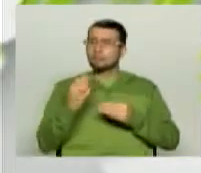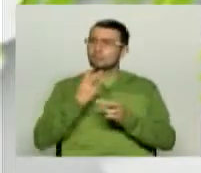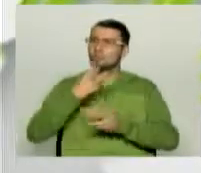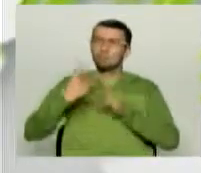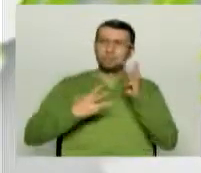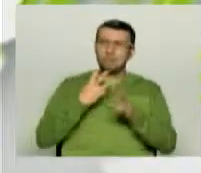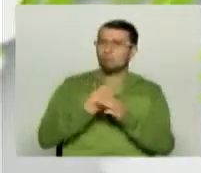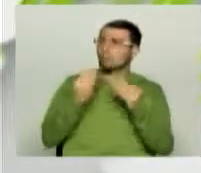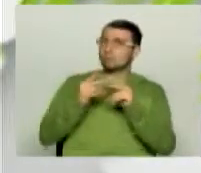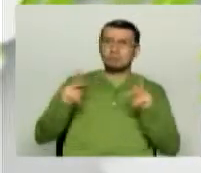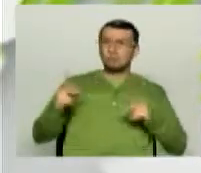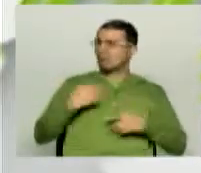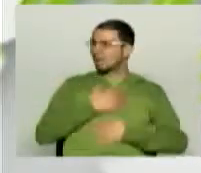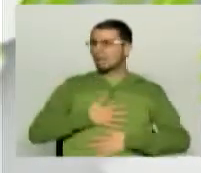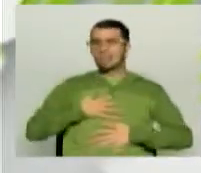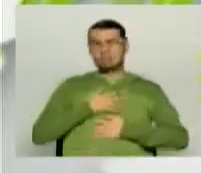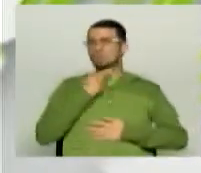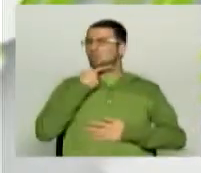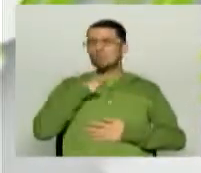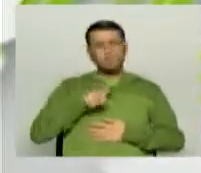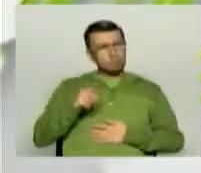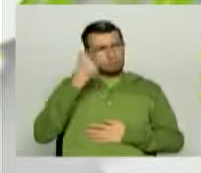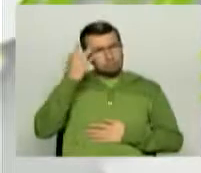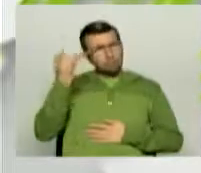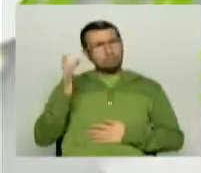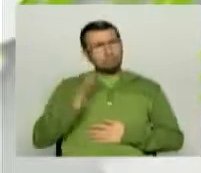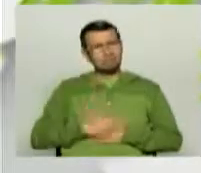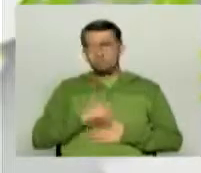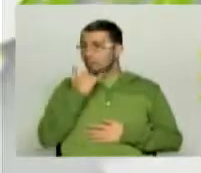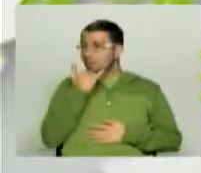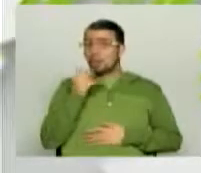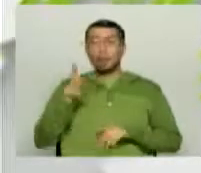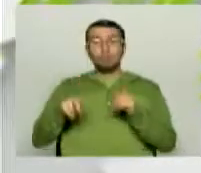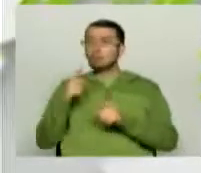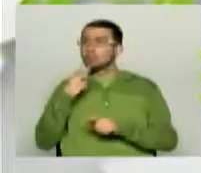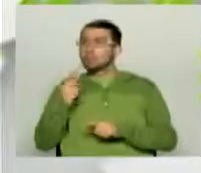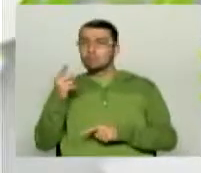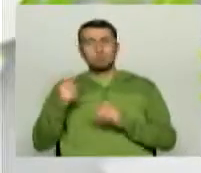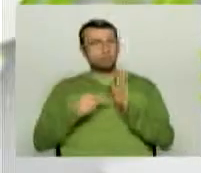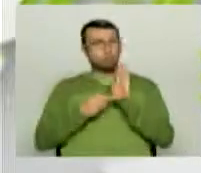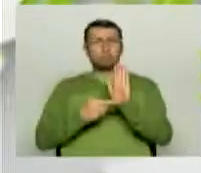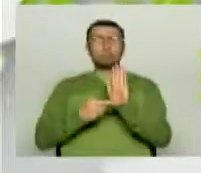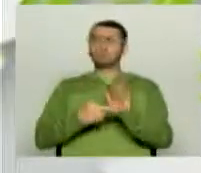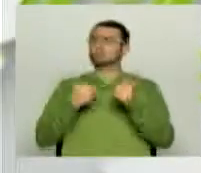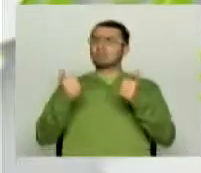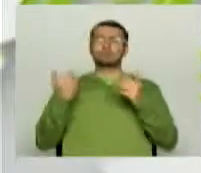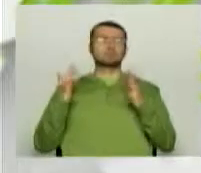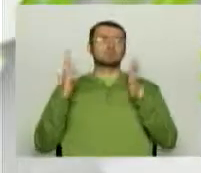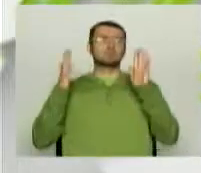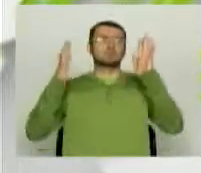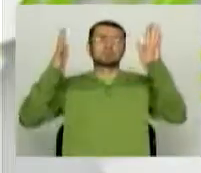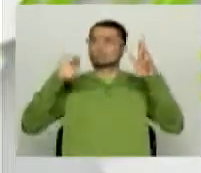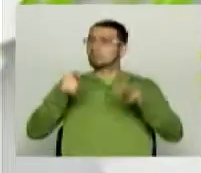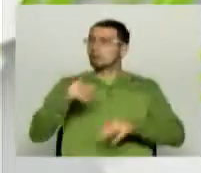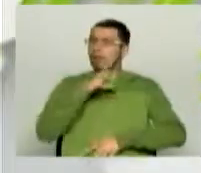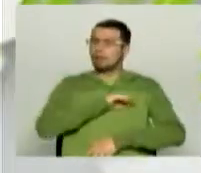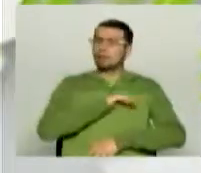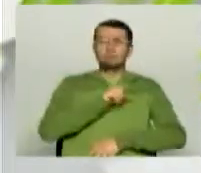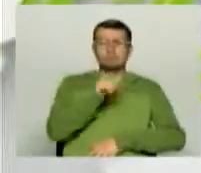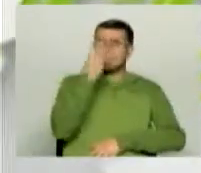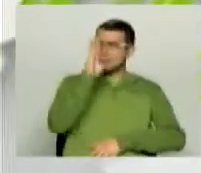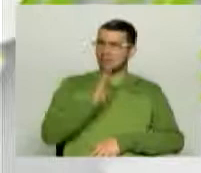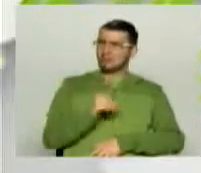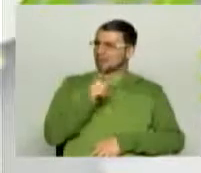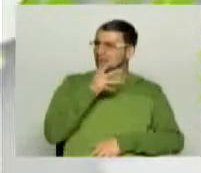¿qué pasó con la inauguración? ¿por qué no gusta tanto? Muchos decían que de pronto no se mostró pues ese festival y esa alegría que tienen los brasileros,